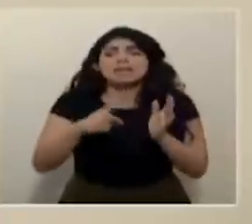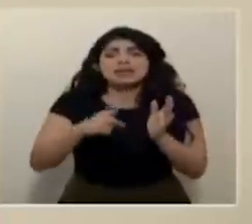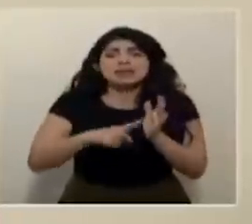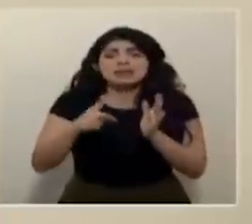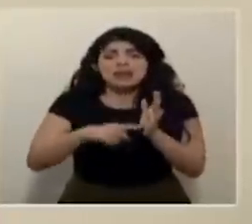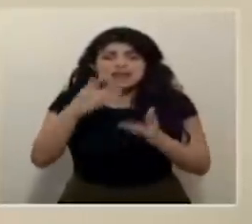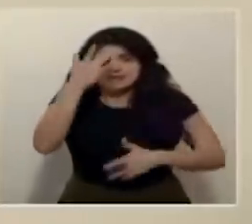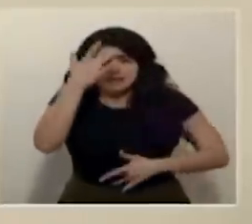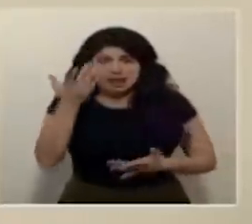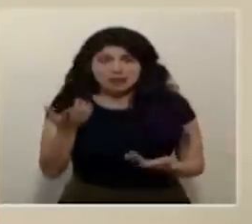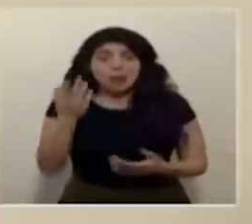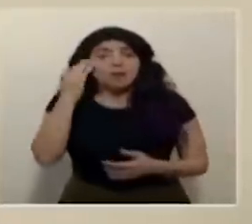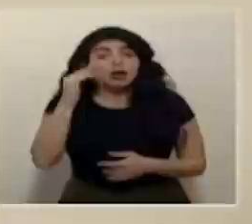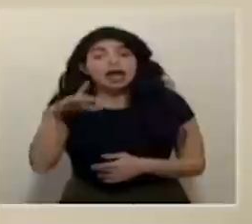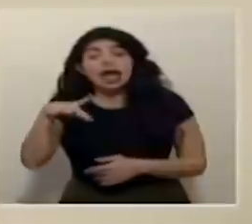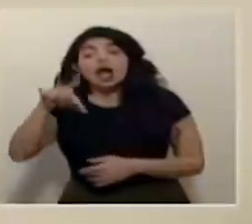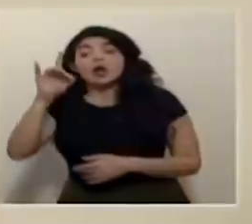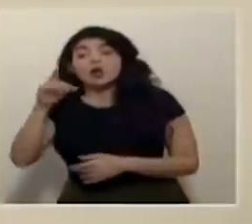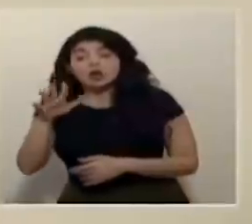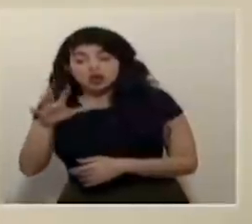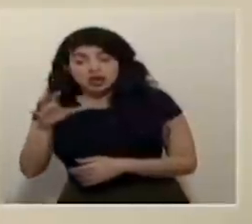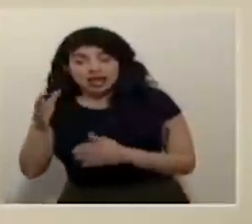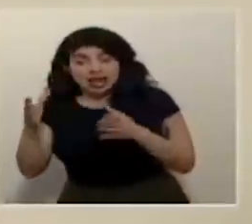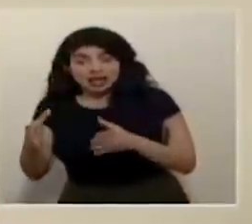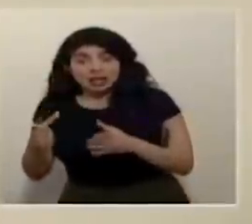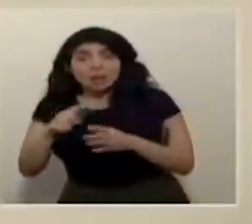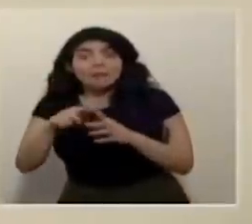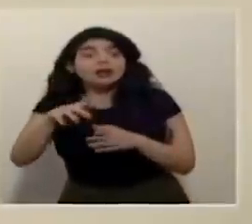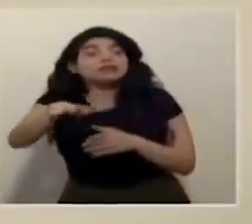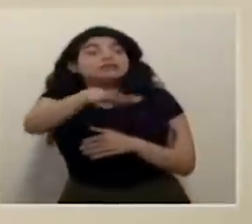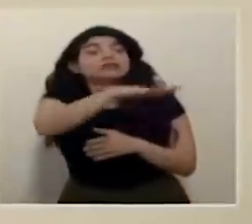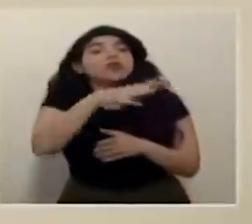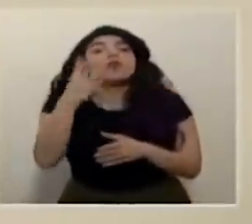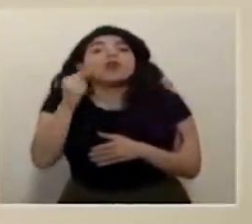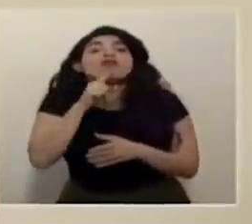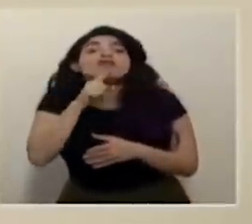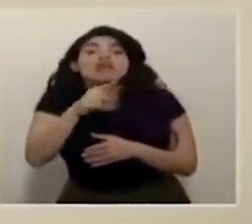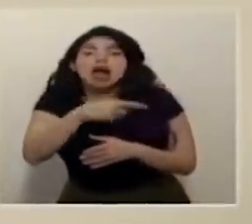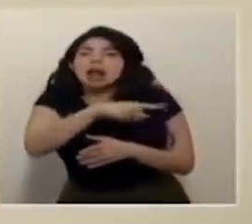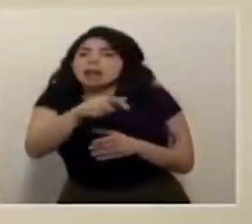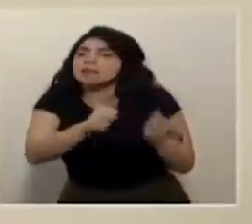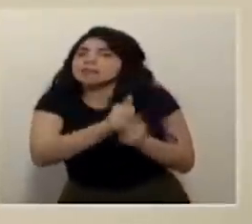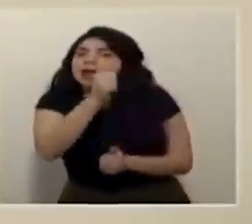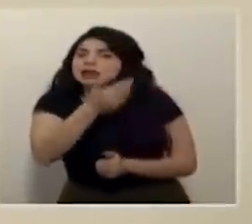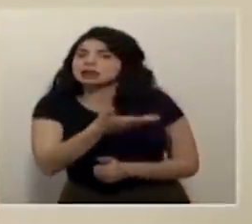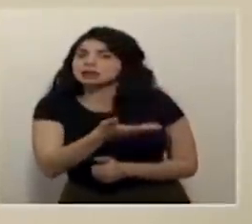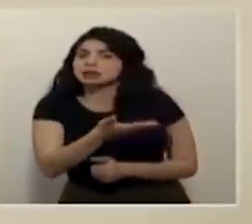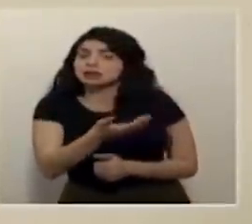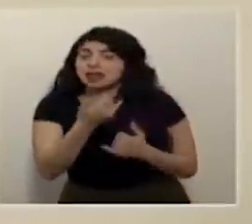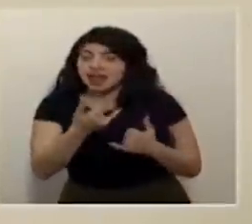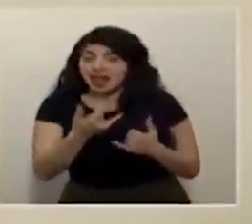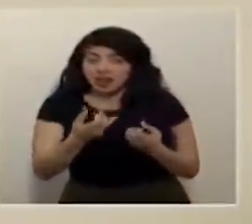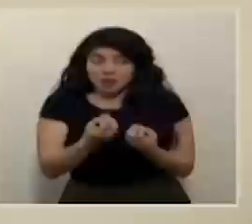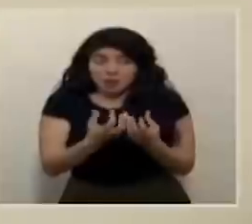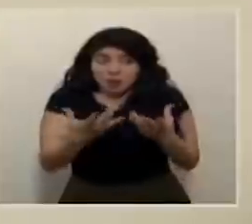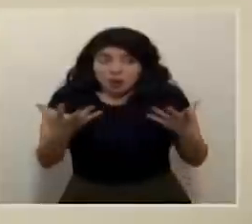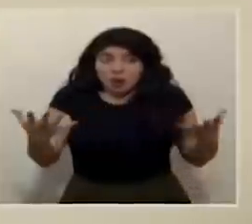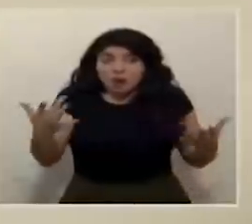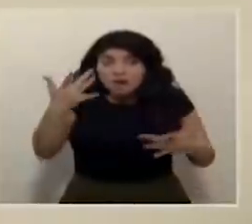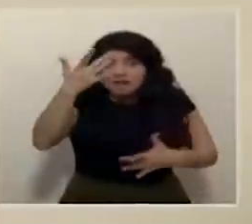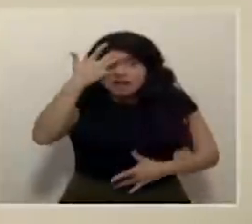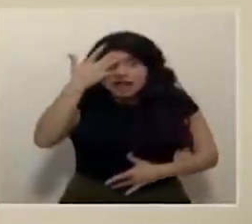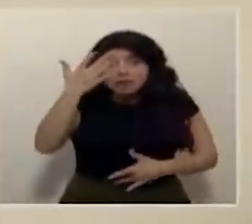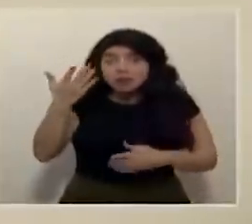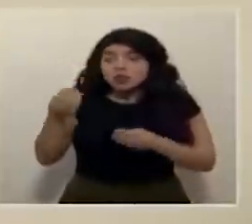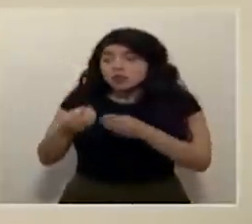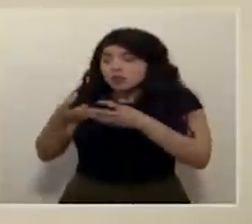recordemos que una cosa son los detectados y otra cosa son los casos reales y en medio de esa cantidad de casos la cantidad